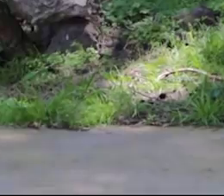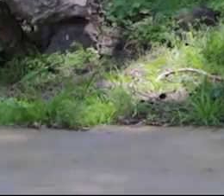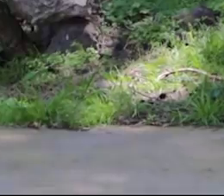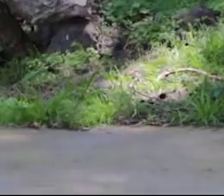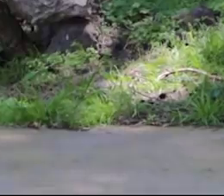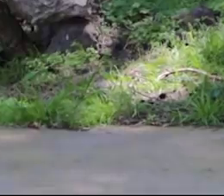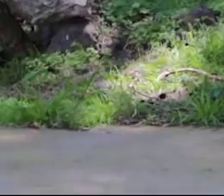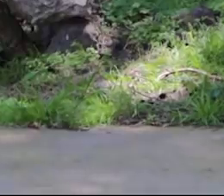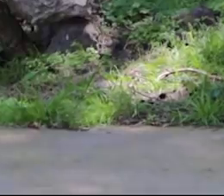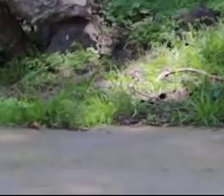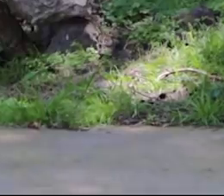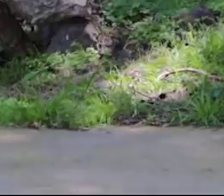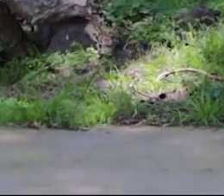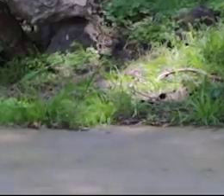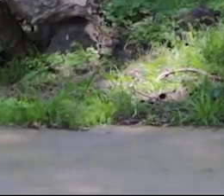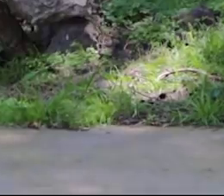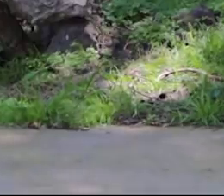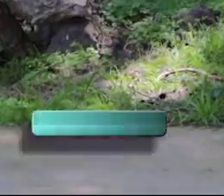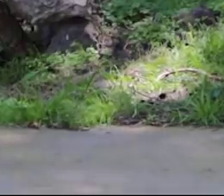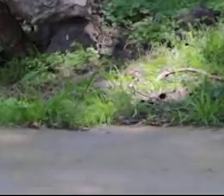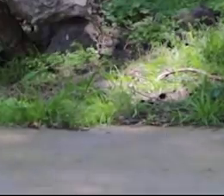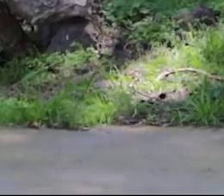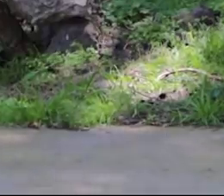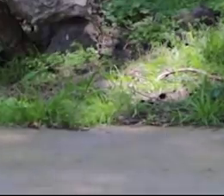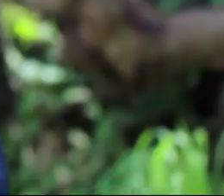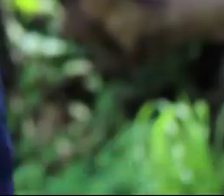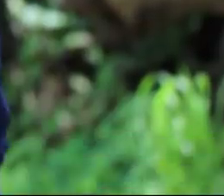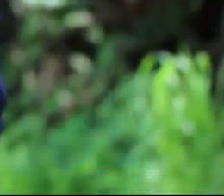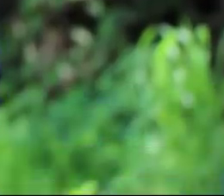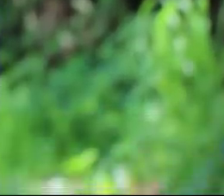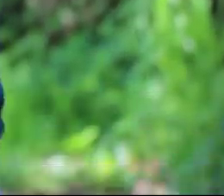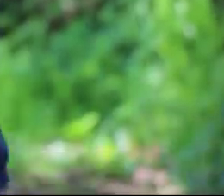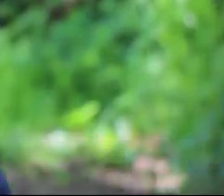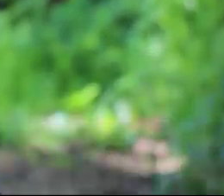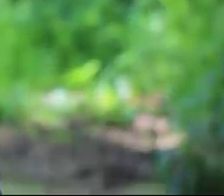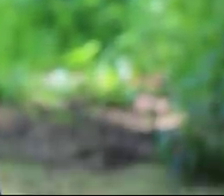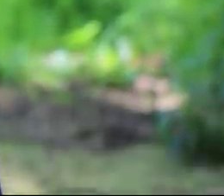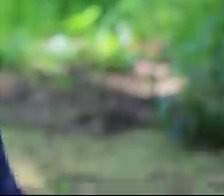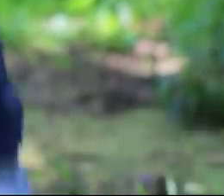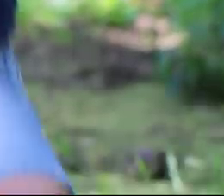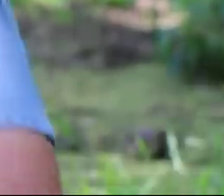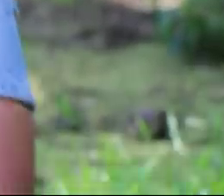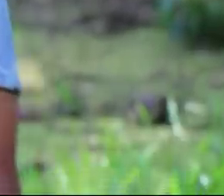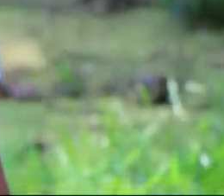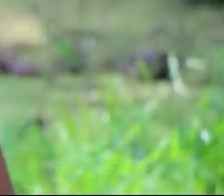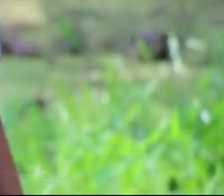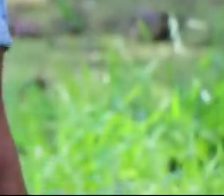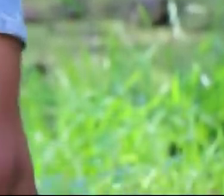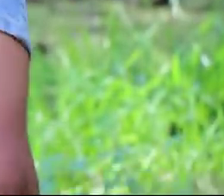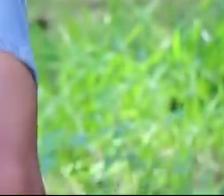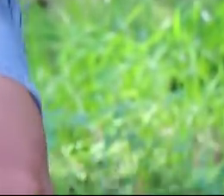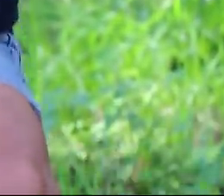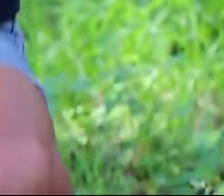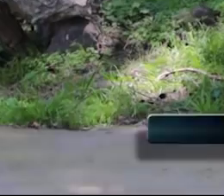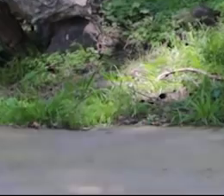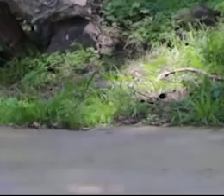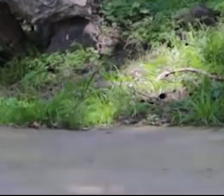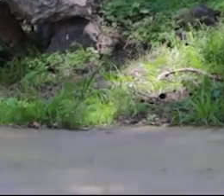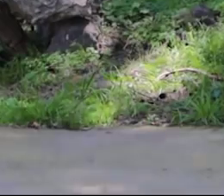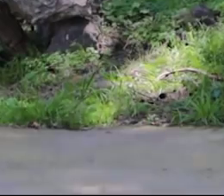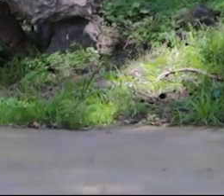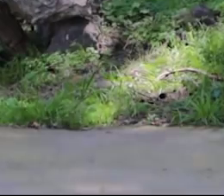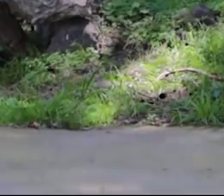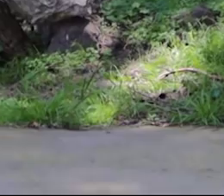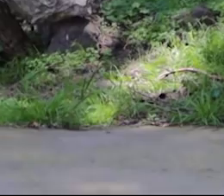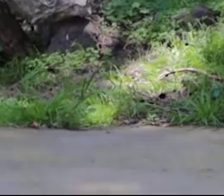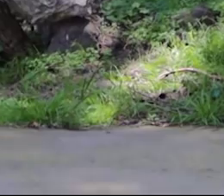flexionamos. Muy bien, exactamente ahí. Muy bien hecho, Jair. Ahí bien. Una más. Bien. Otra